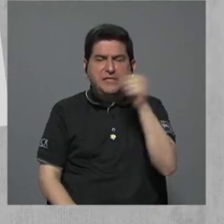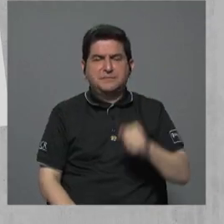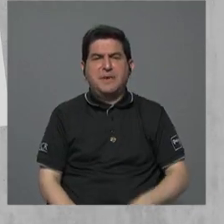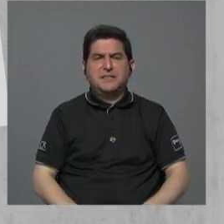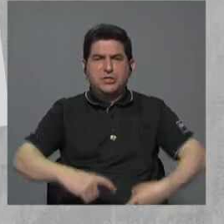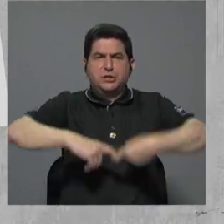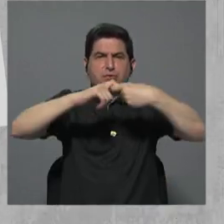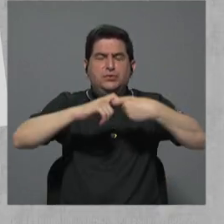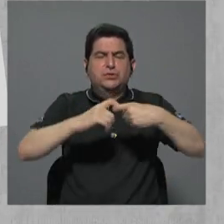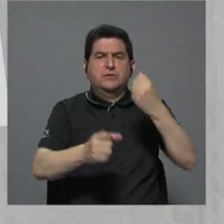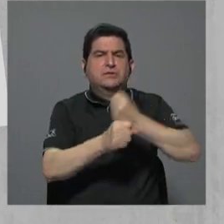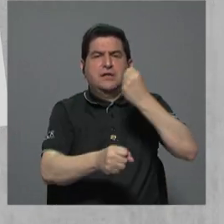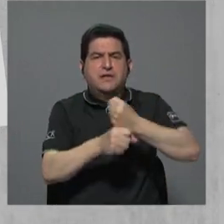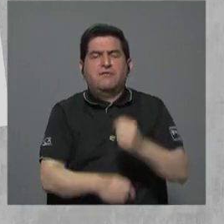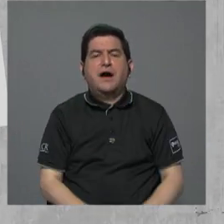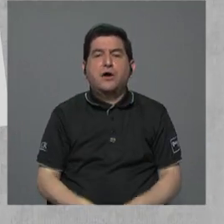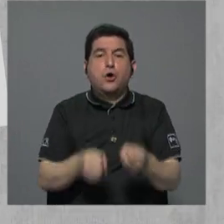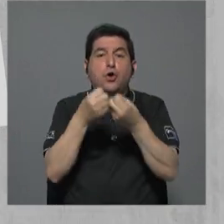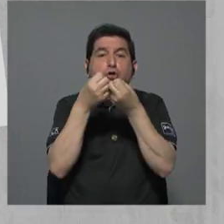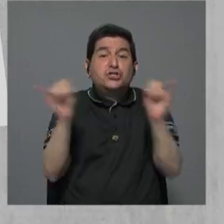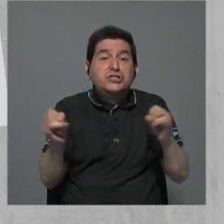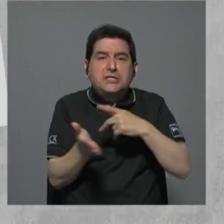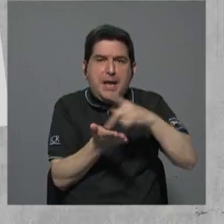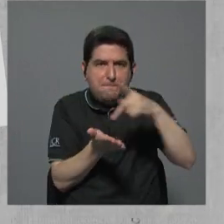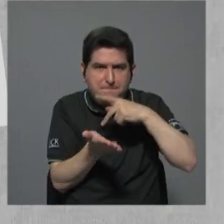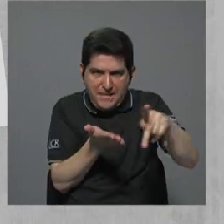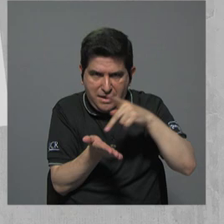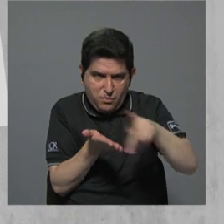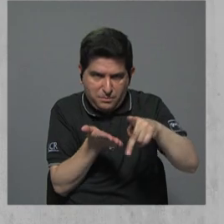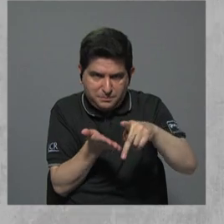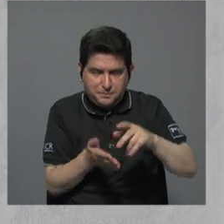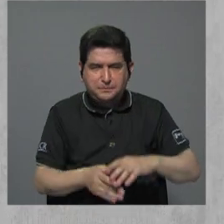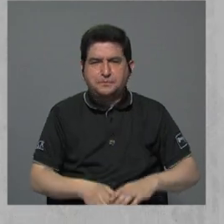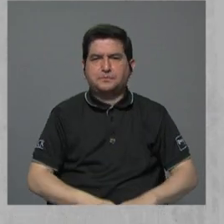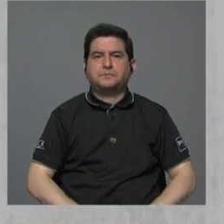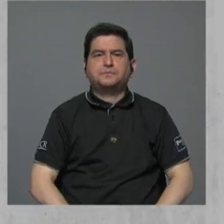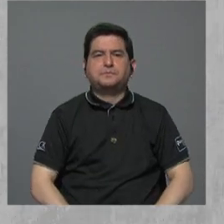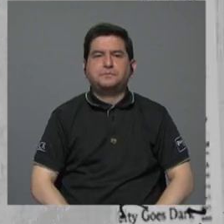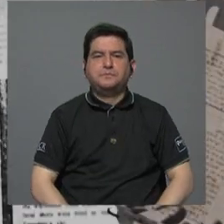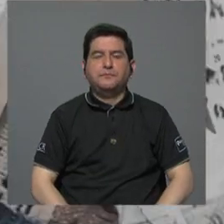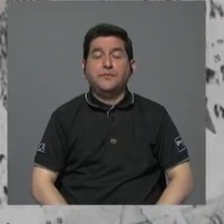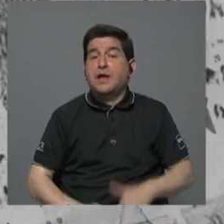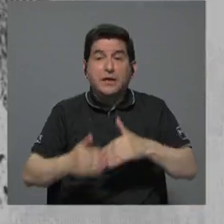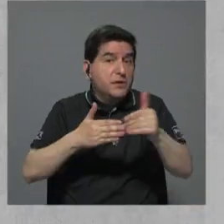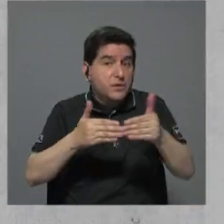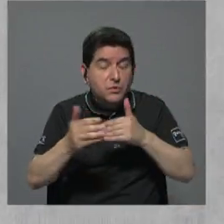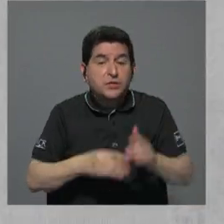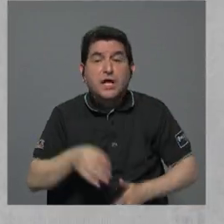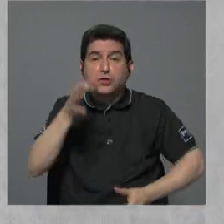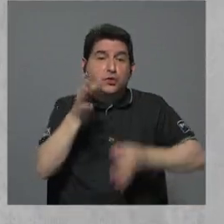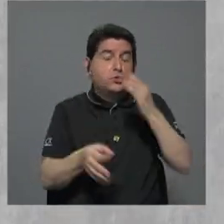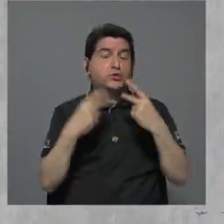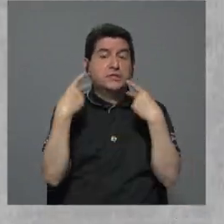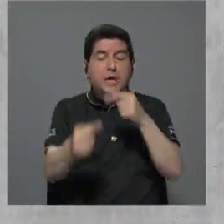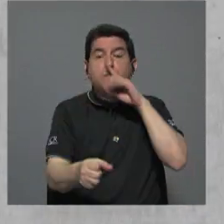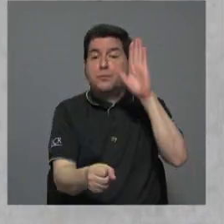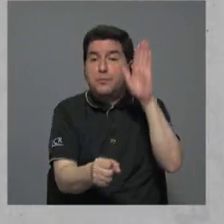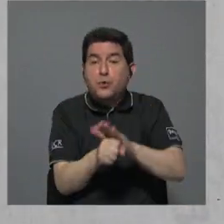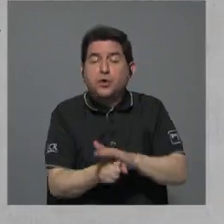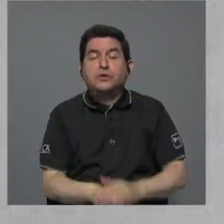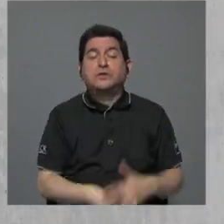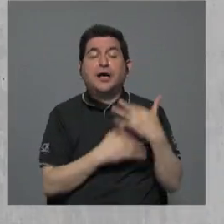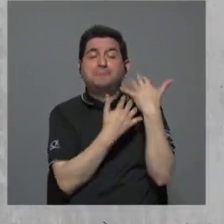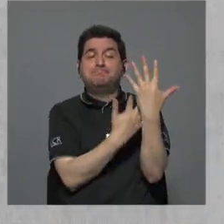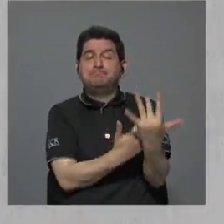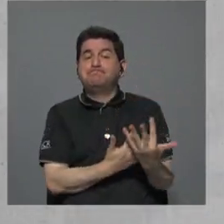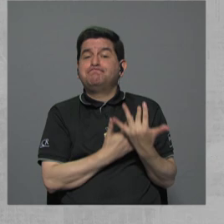suspensión de sus cargos sin percibir el dinero de sus salarios. Y aún así, la justicia pronta y cumplida tardará